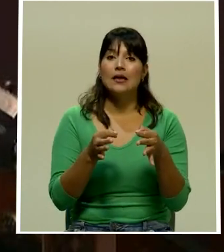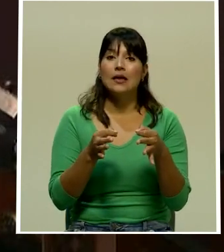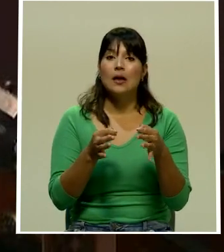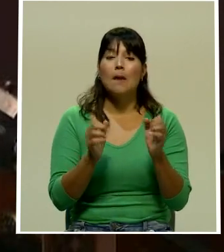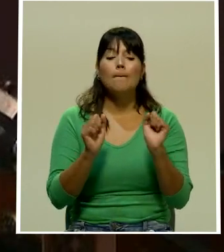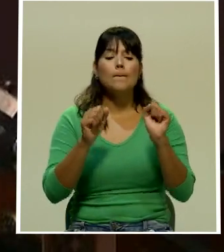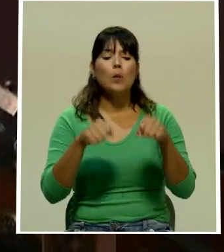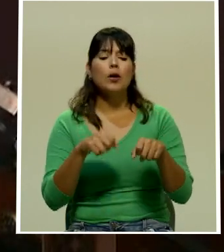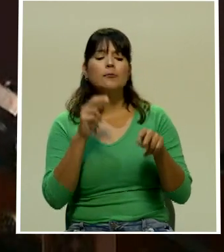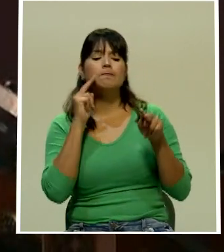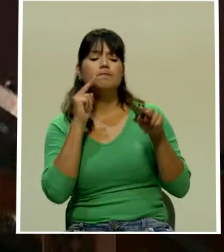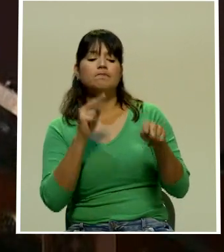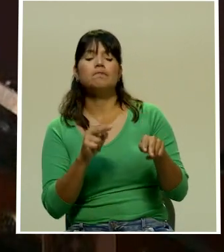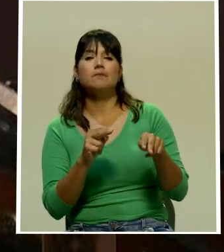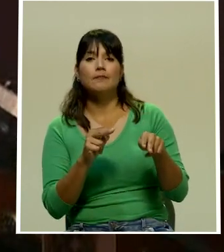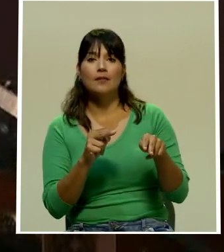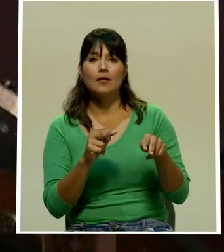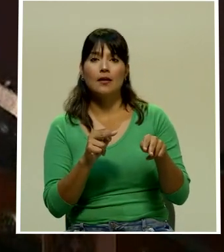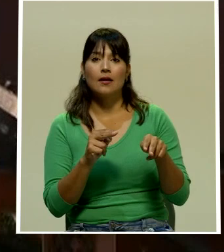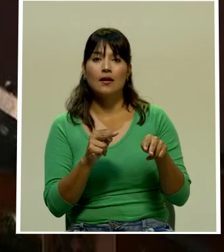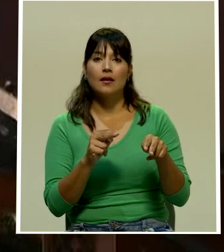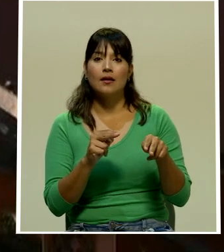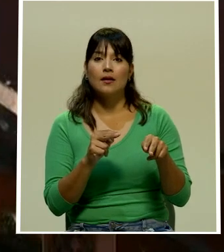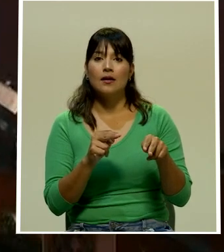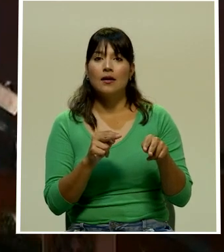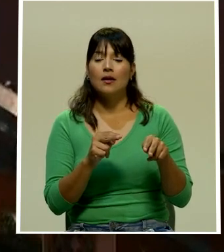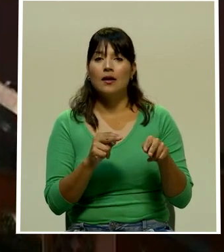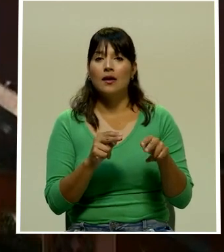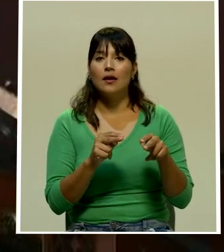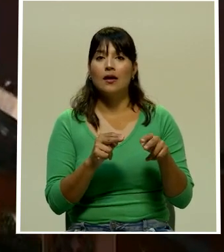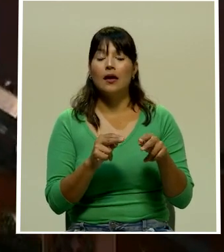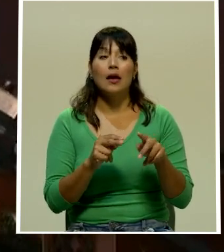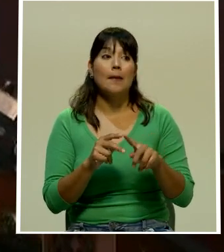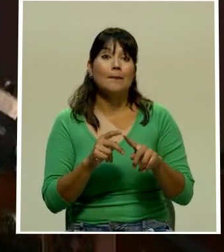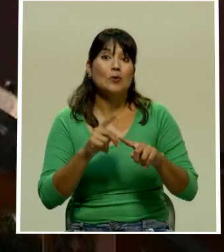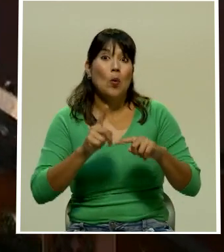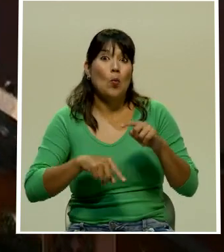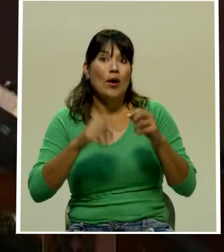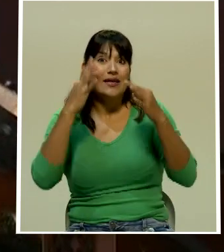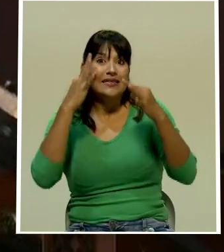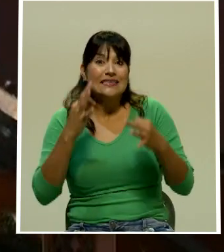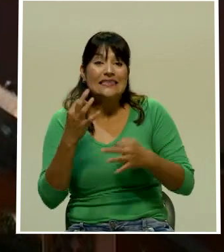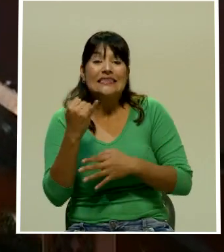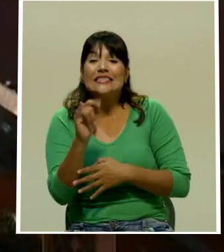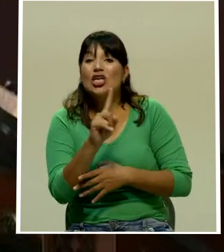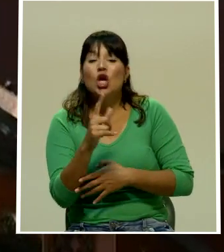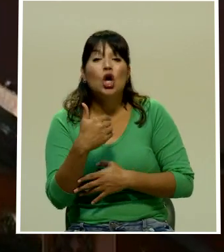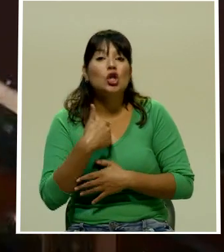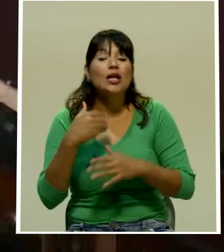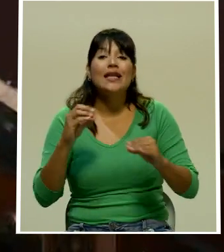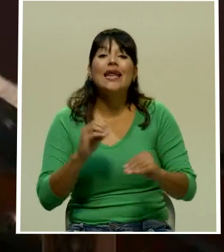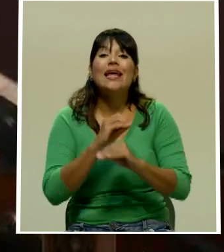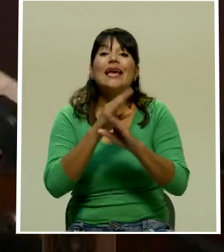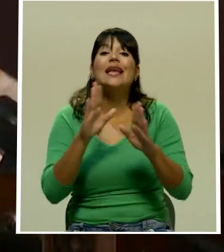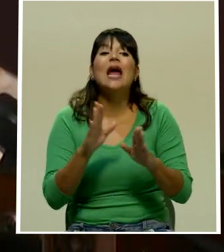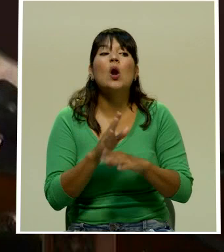que la colectividad está siendo objeto de victimización sin tener con claridad cuál es precisamente ese daño que se le está